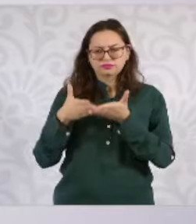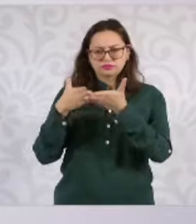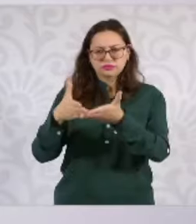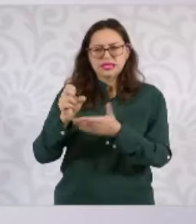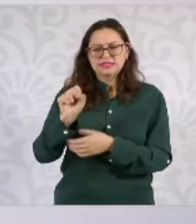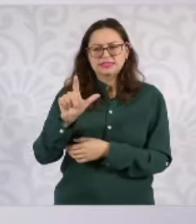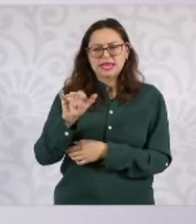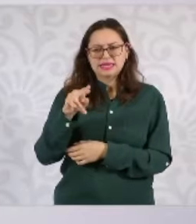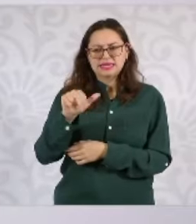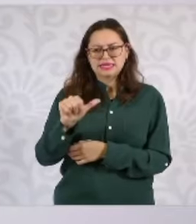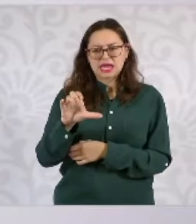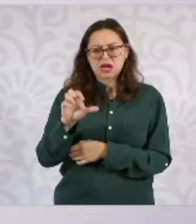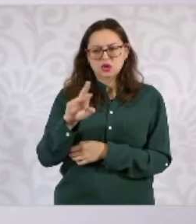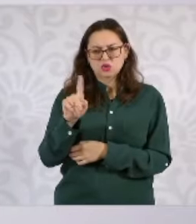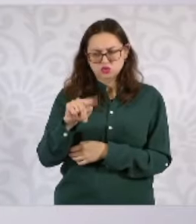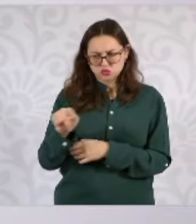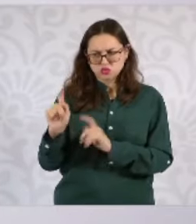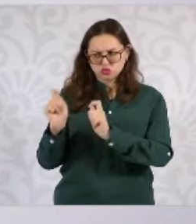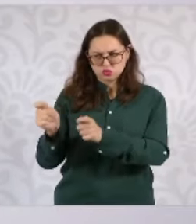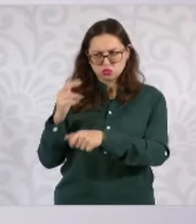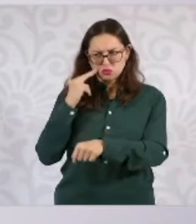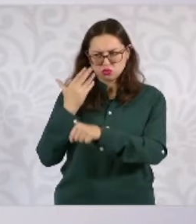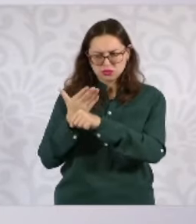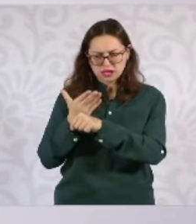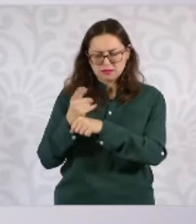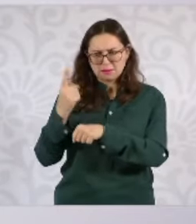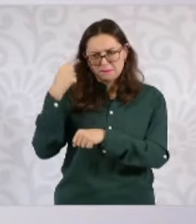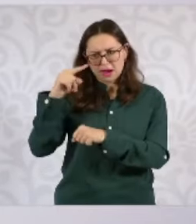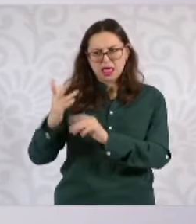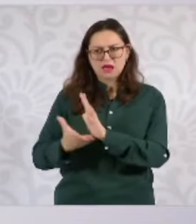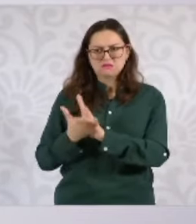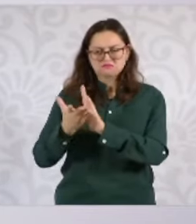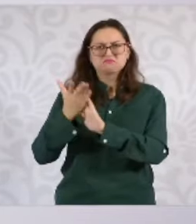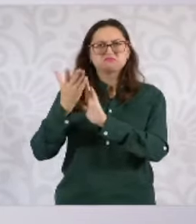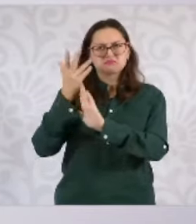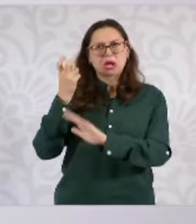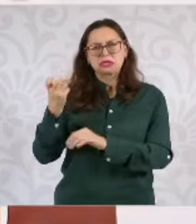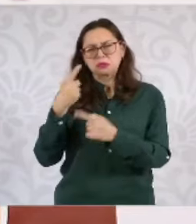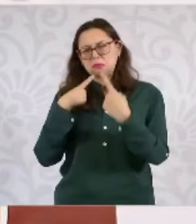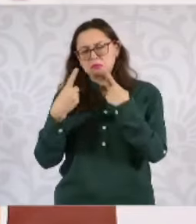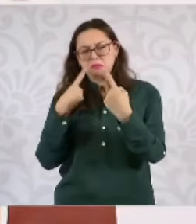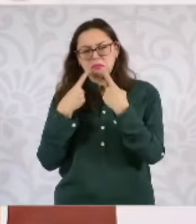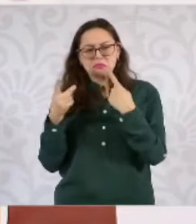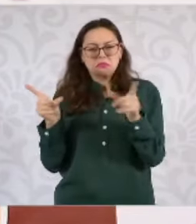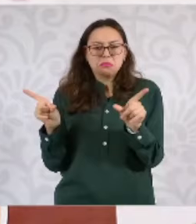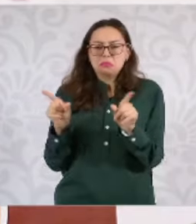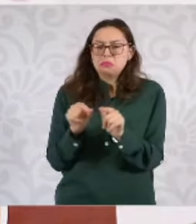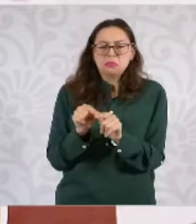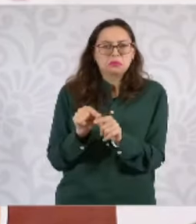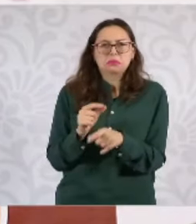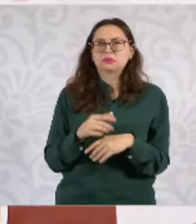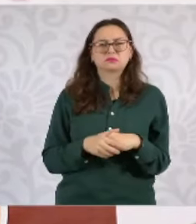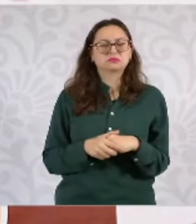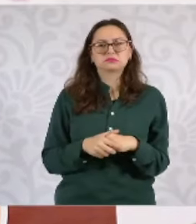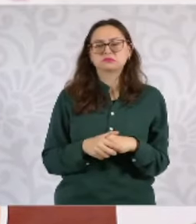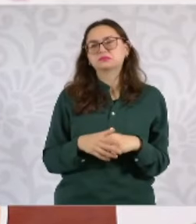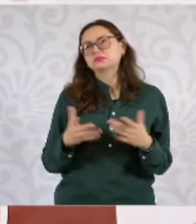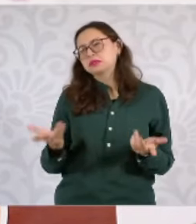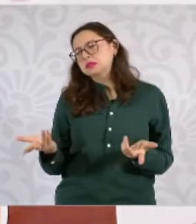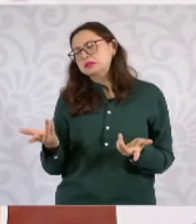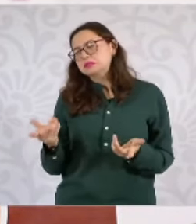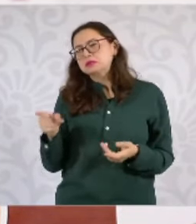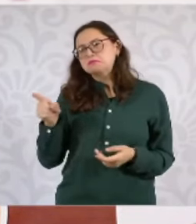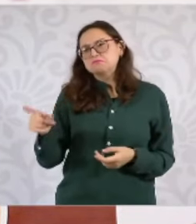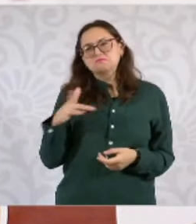y hablamos de los avances y el interés de que se desarrolle. Hablamos más bien en términos generales de cómo ve al país,